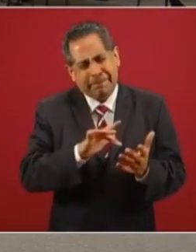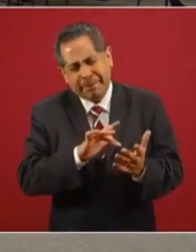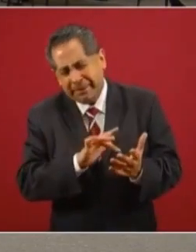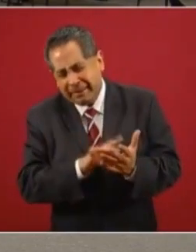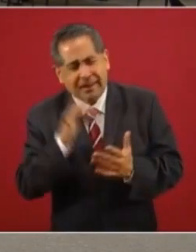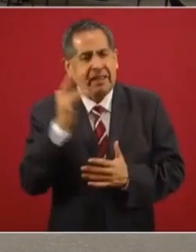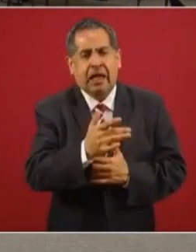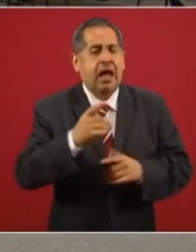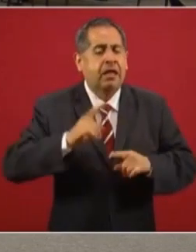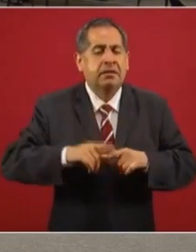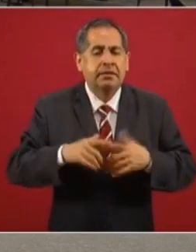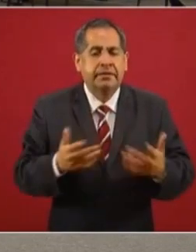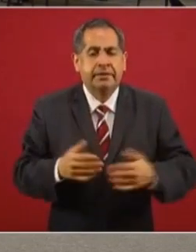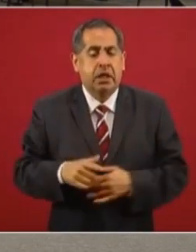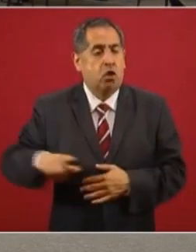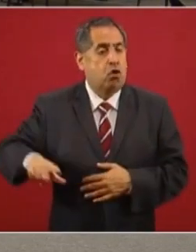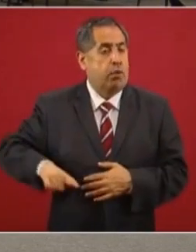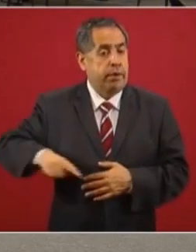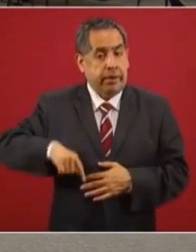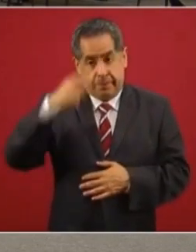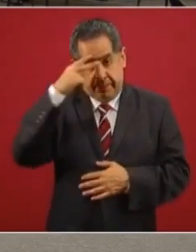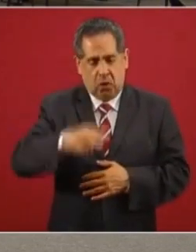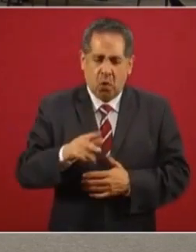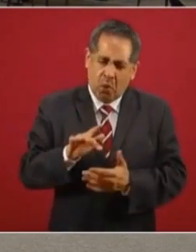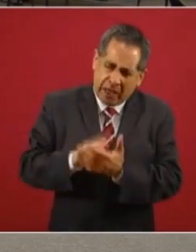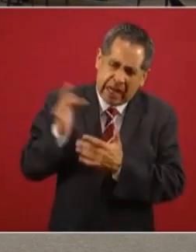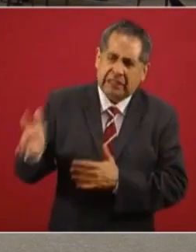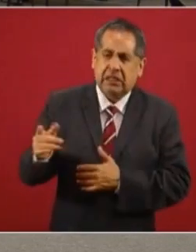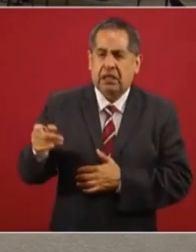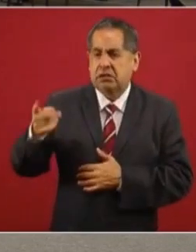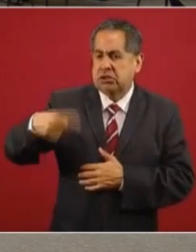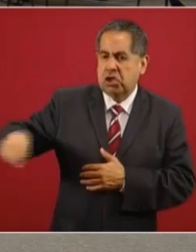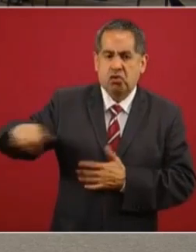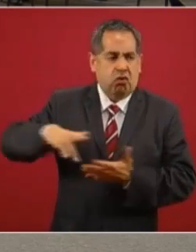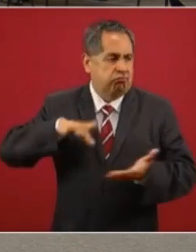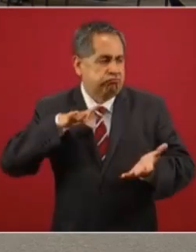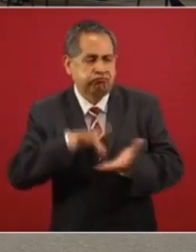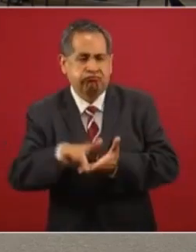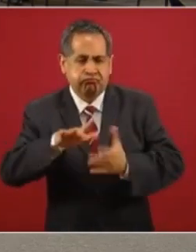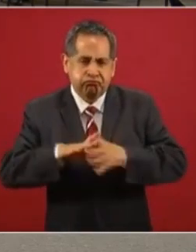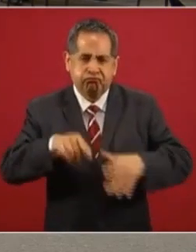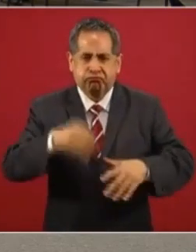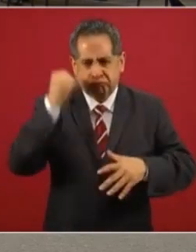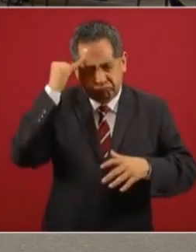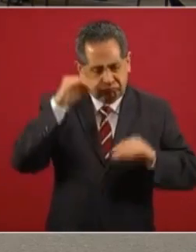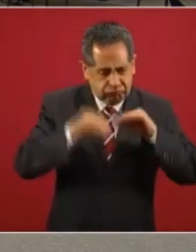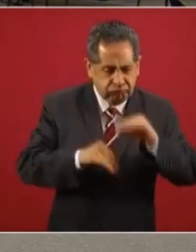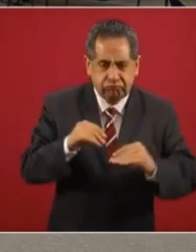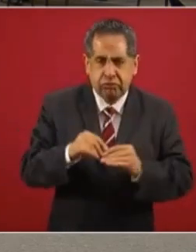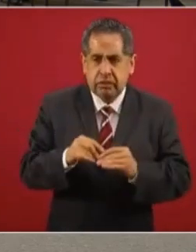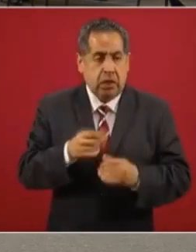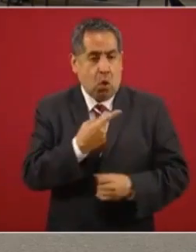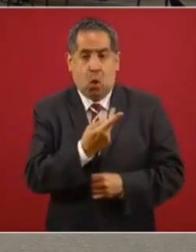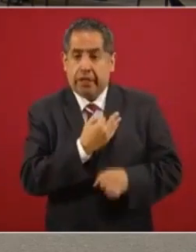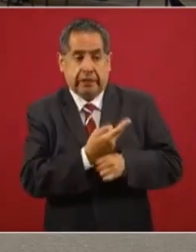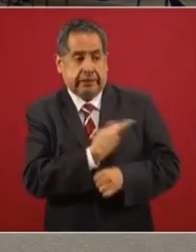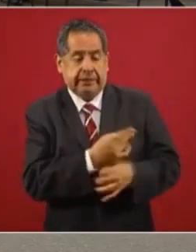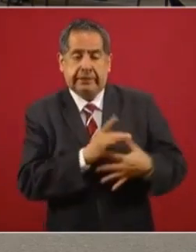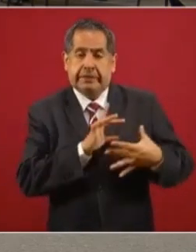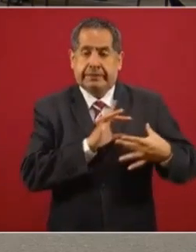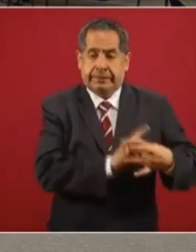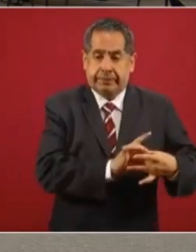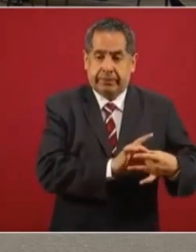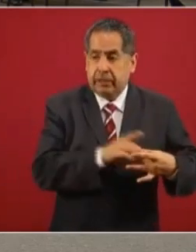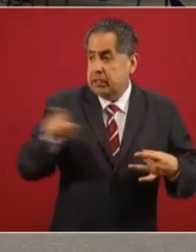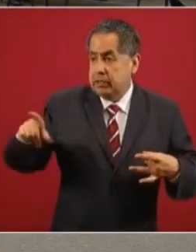al Gobierno de México por estar apoyando este proyecto y esta alianza estratégica que estamos haciendo hoy.